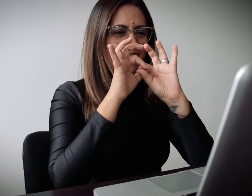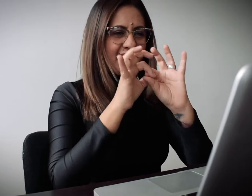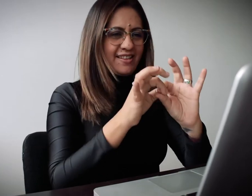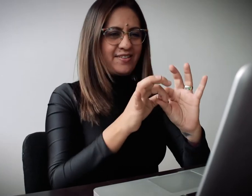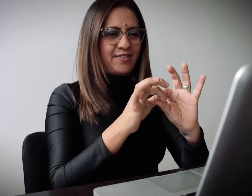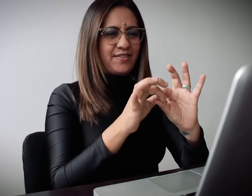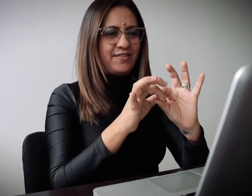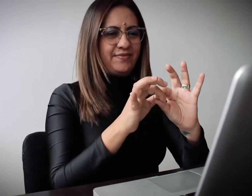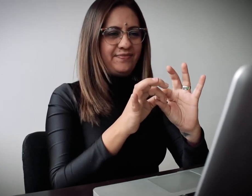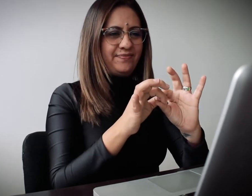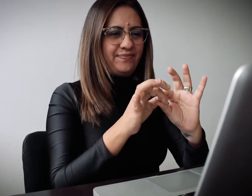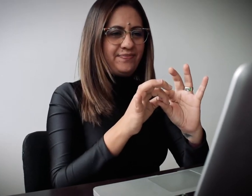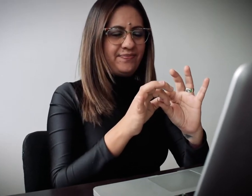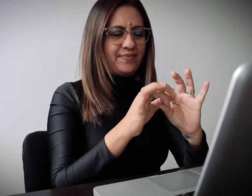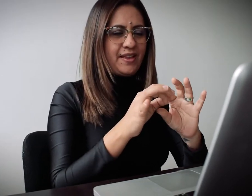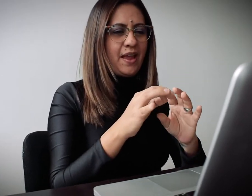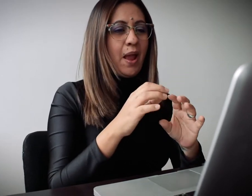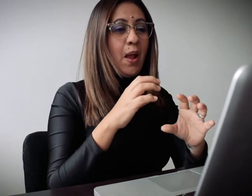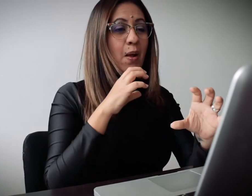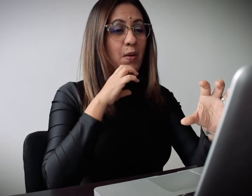MUCHAS GRACIAS, FENASCOL.